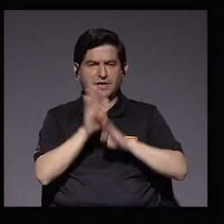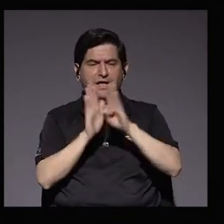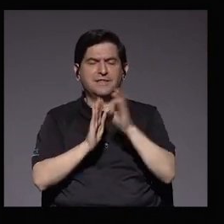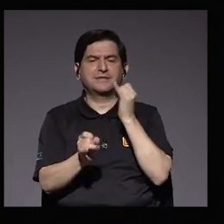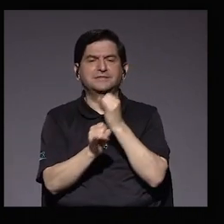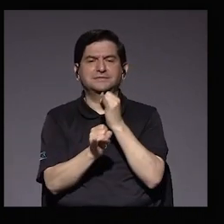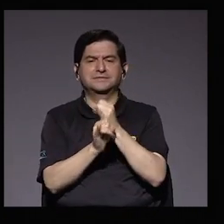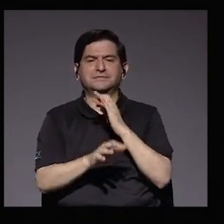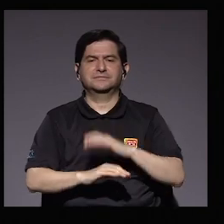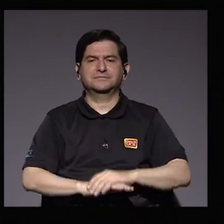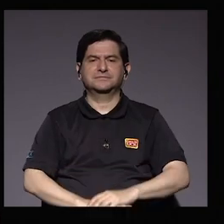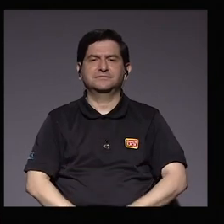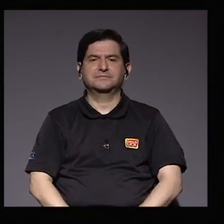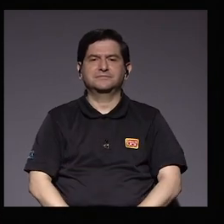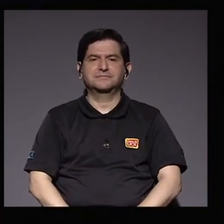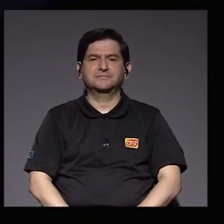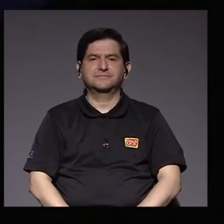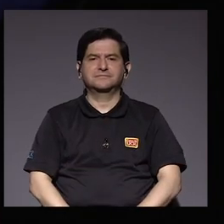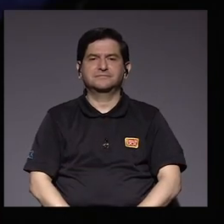que viene desarrollando el instituto.